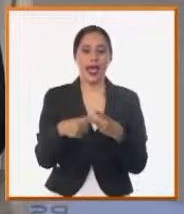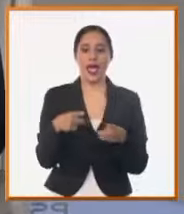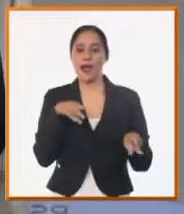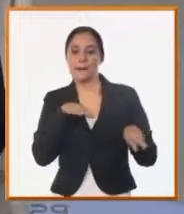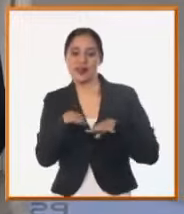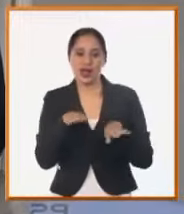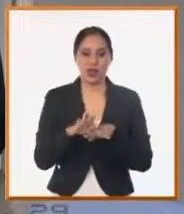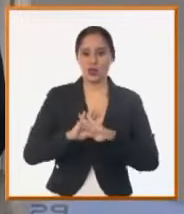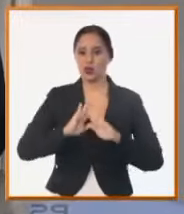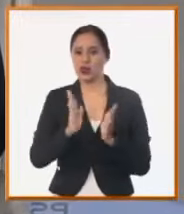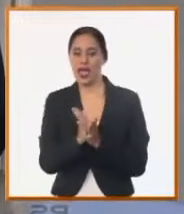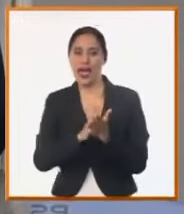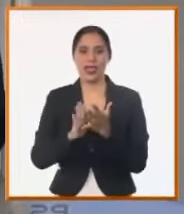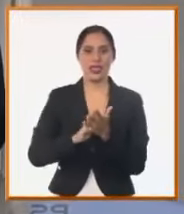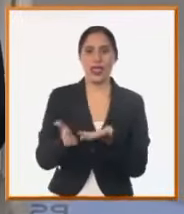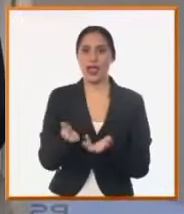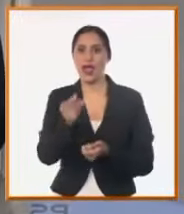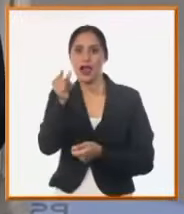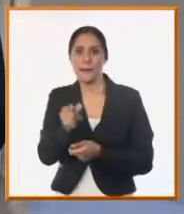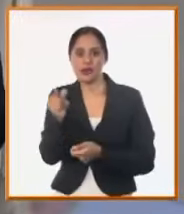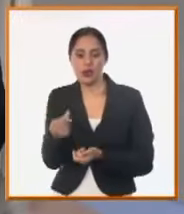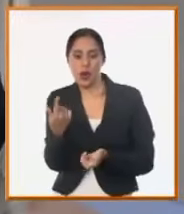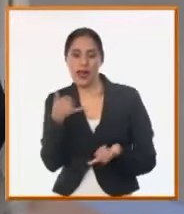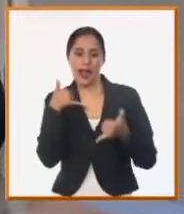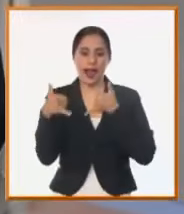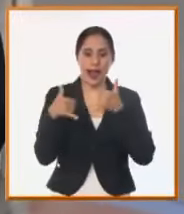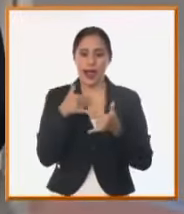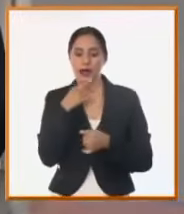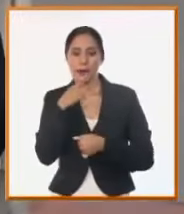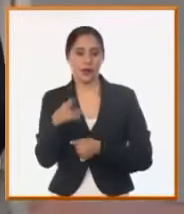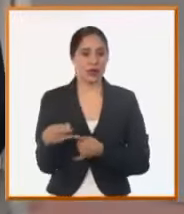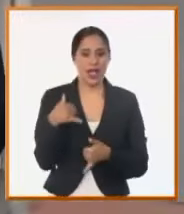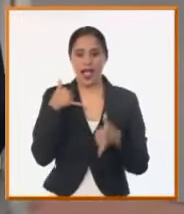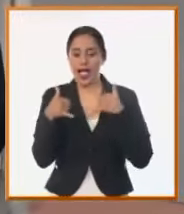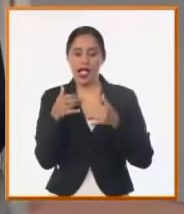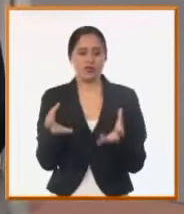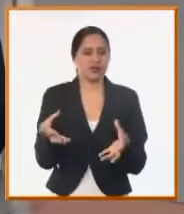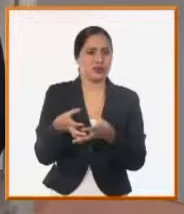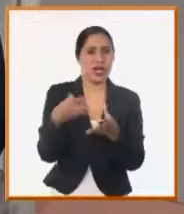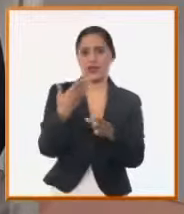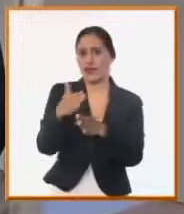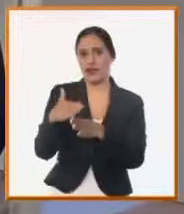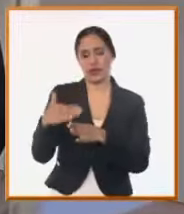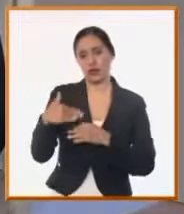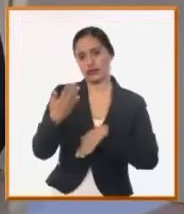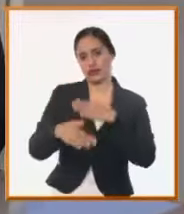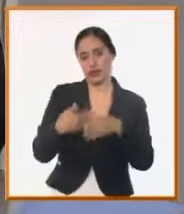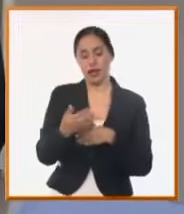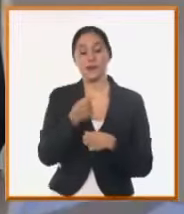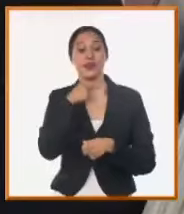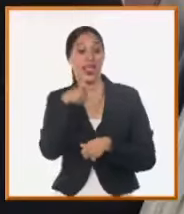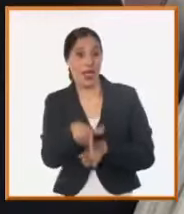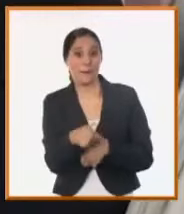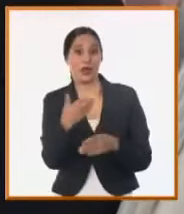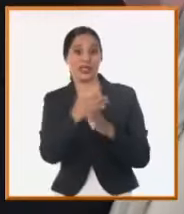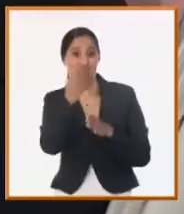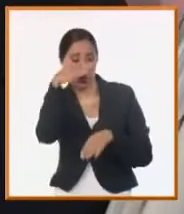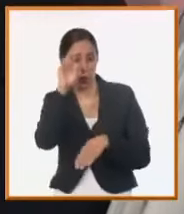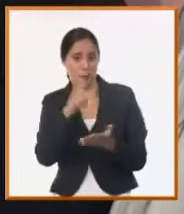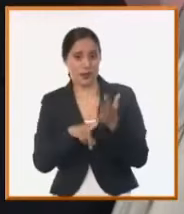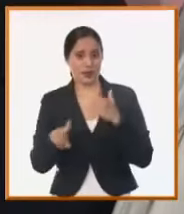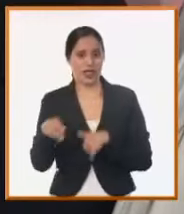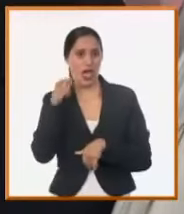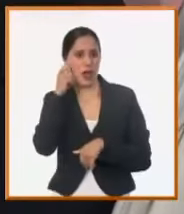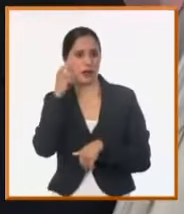compañeros que tienen que dar respuesta a la hora que se llama, no responder a los teléfonos. Un grupo de... Yo pedí un caso, por ejemplo, de Santiago, una compañera que decía yo